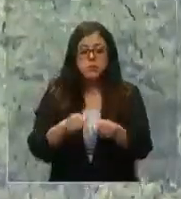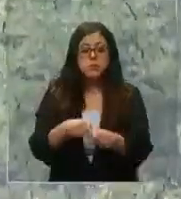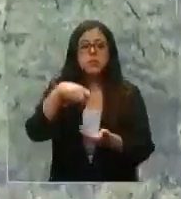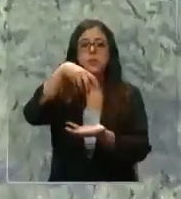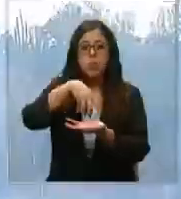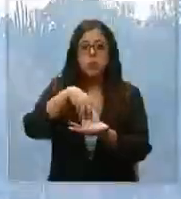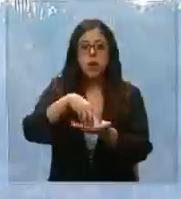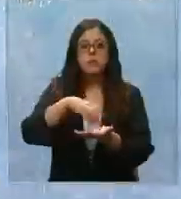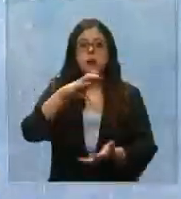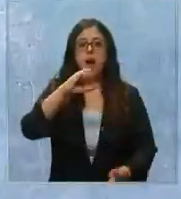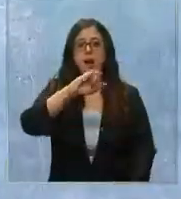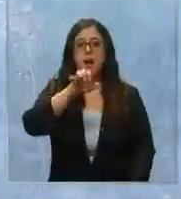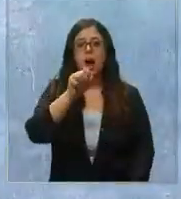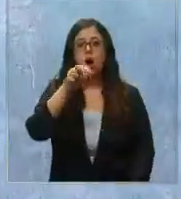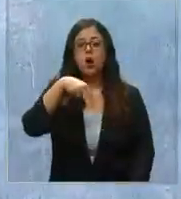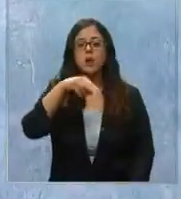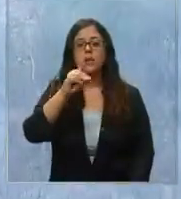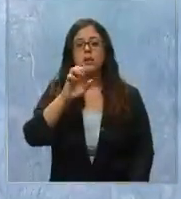sector en el cajón del Maipo.